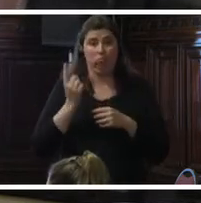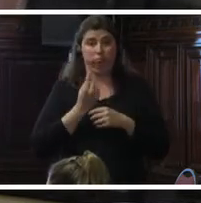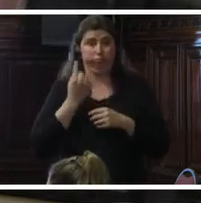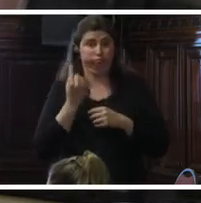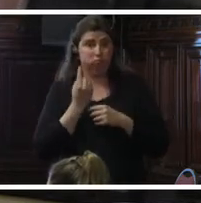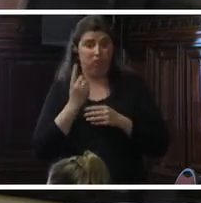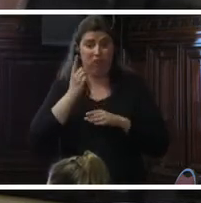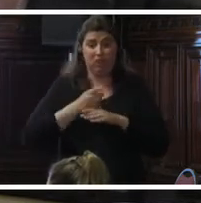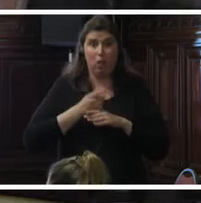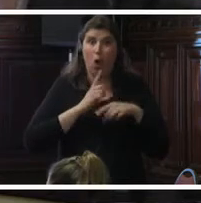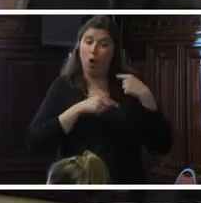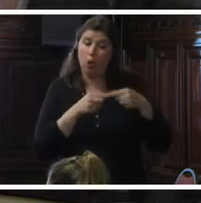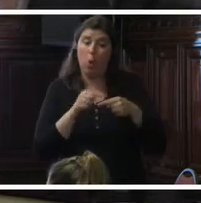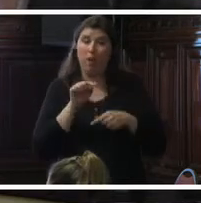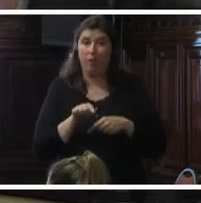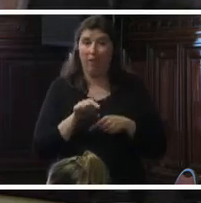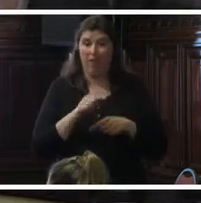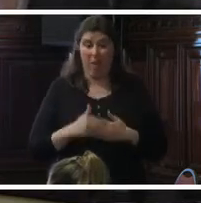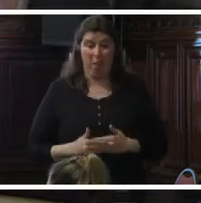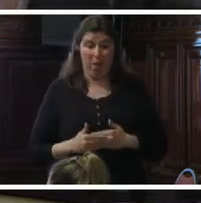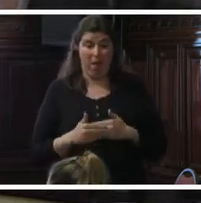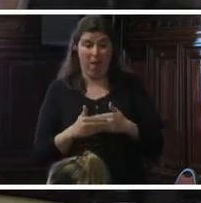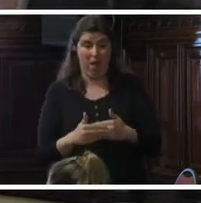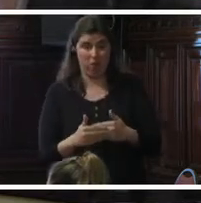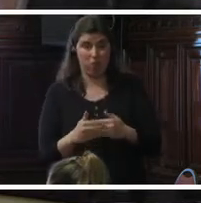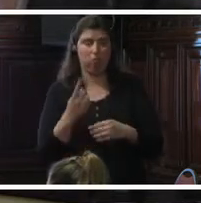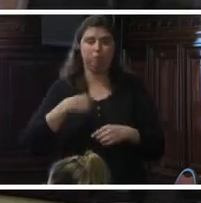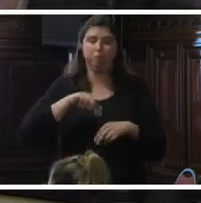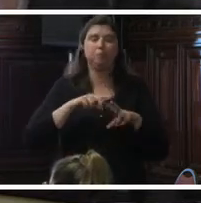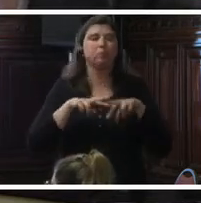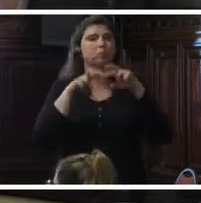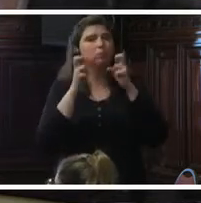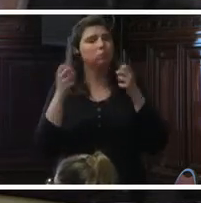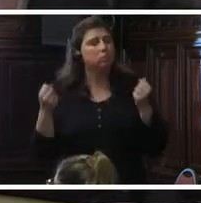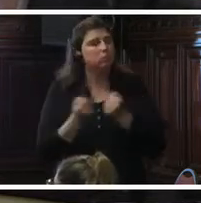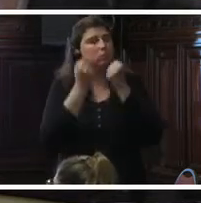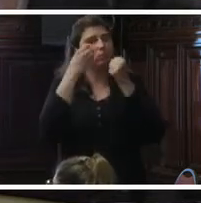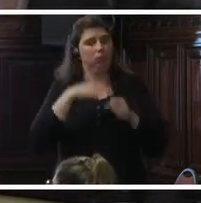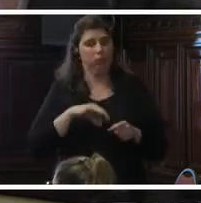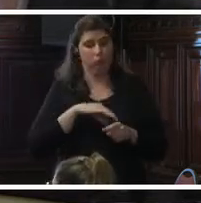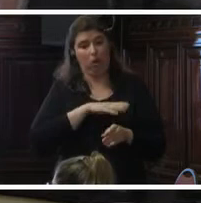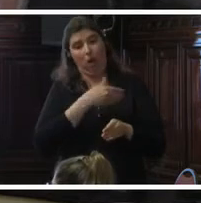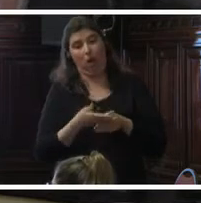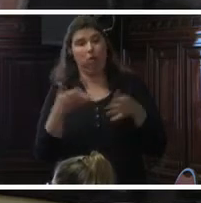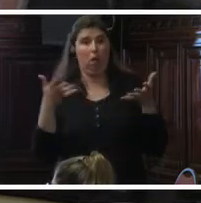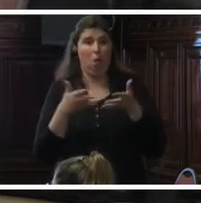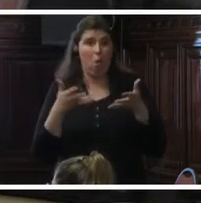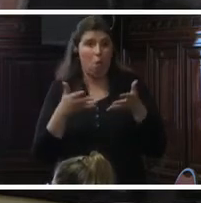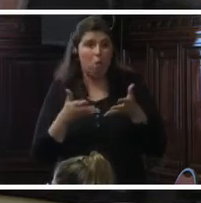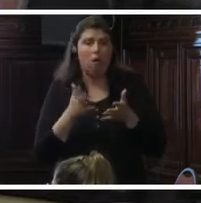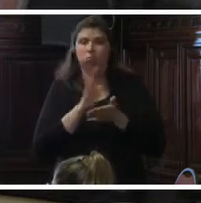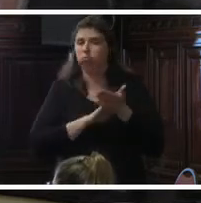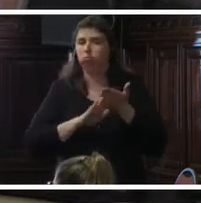decidieron continuar con sus embarazos, en nuestra investigación encontramos que pese al impacto del virus a la fecha, no fueron recreados